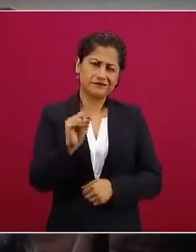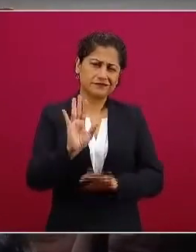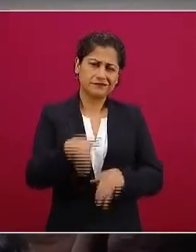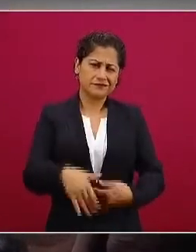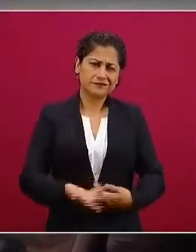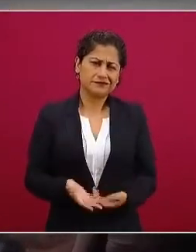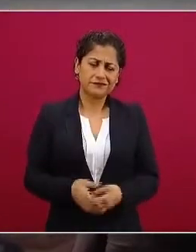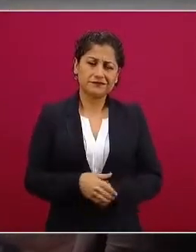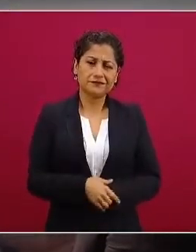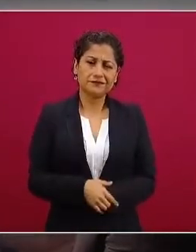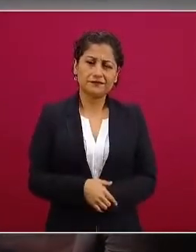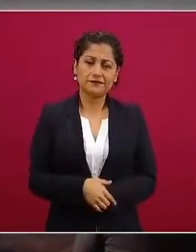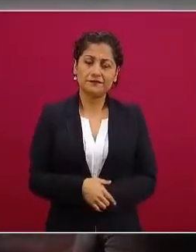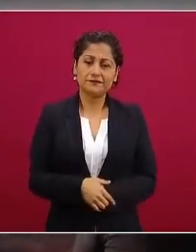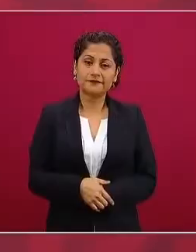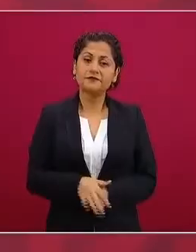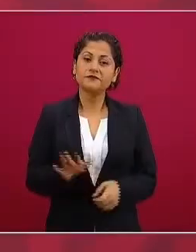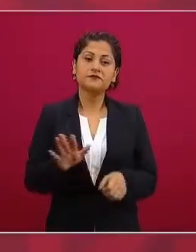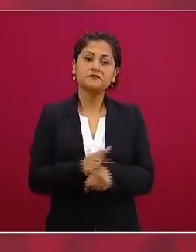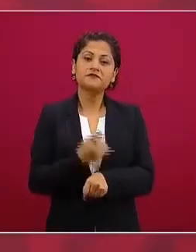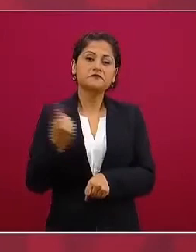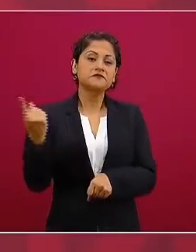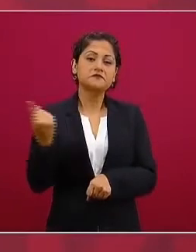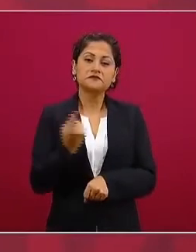poco a poco esos